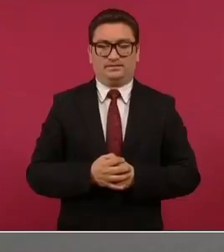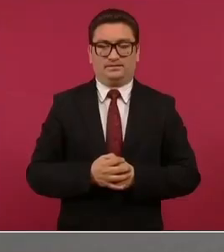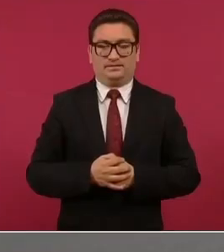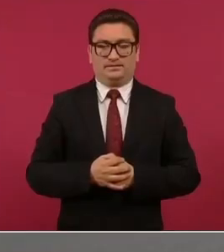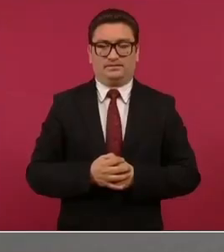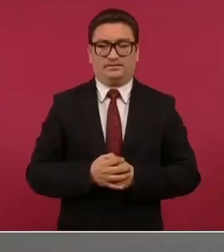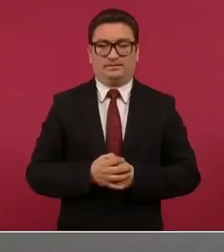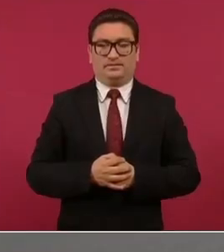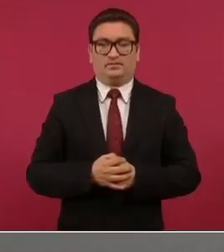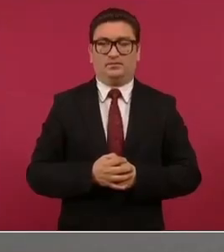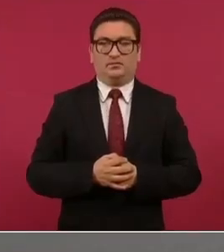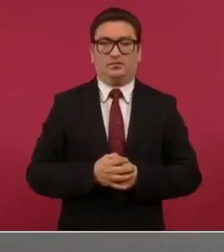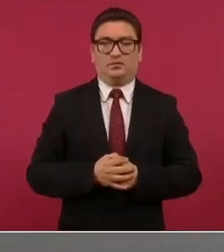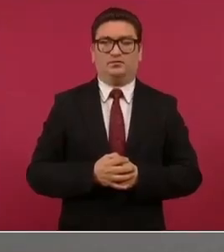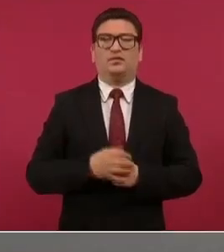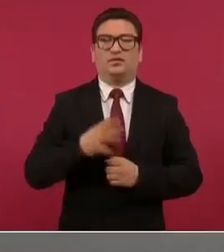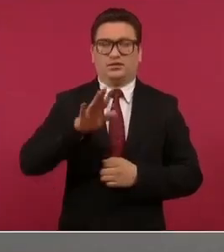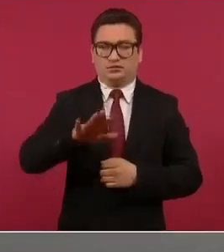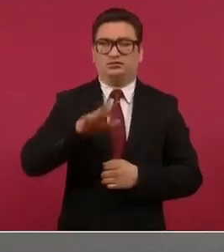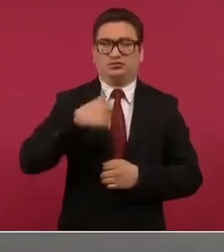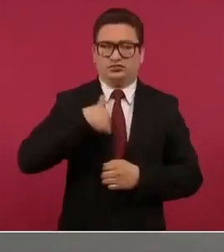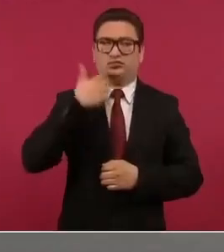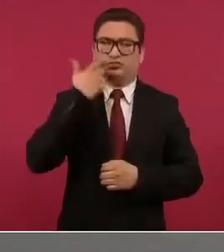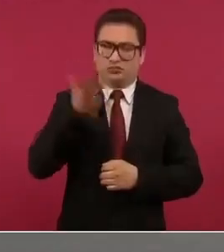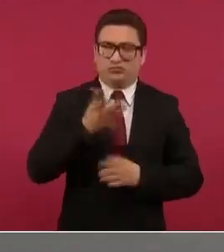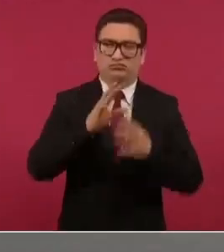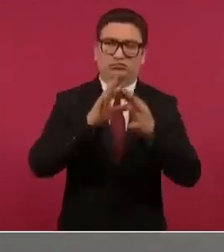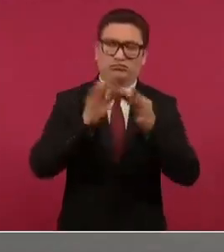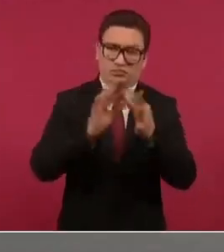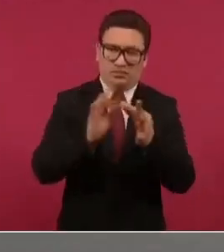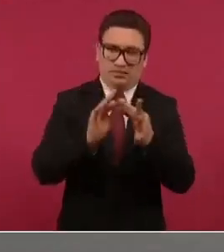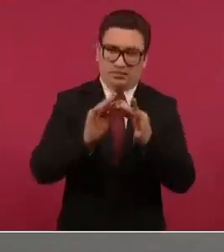quisiera explicarlo un poco